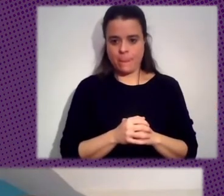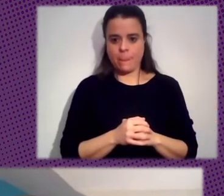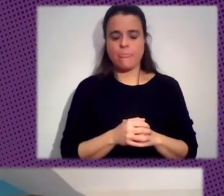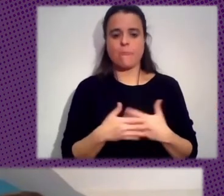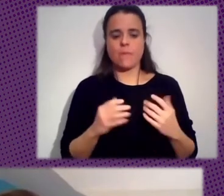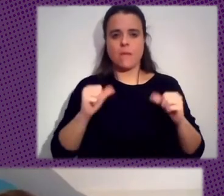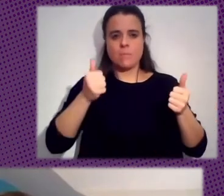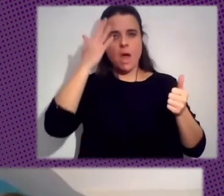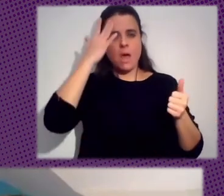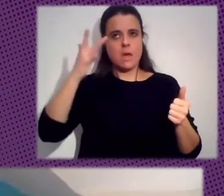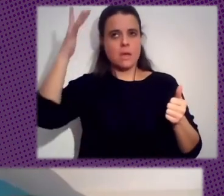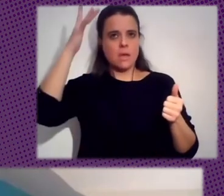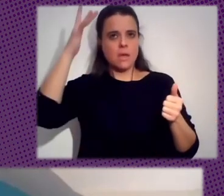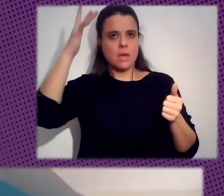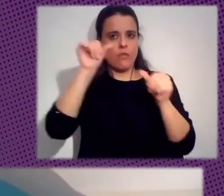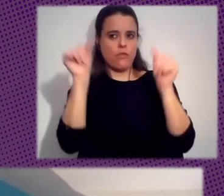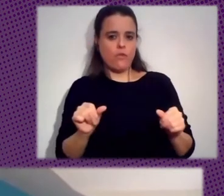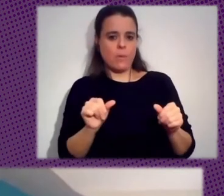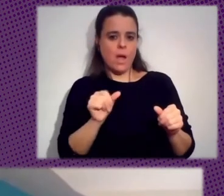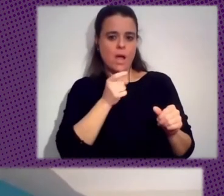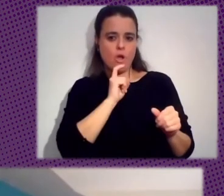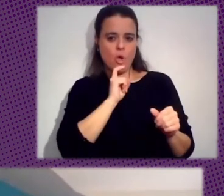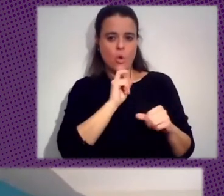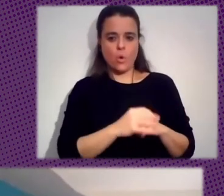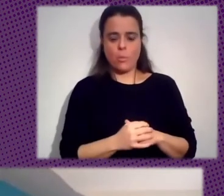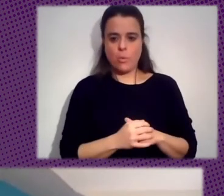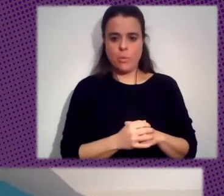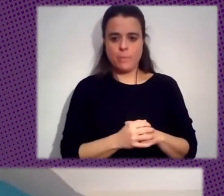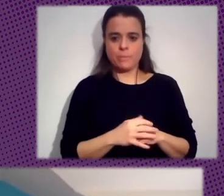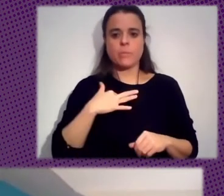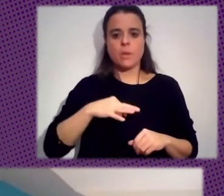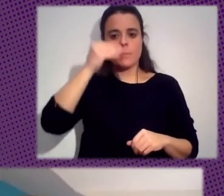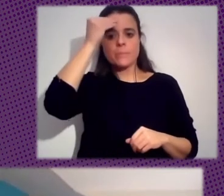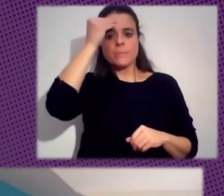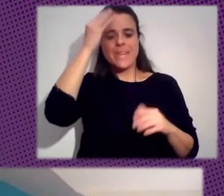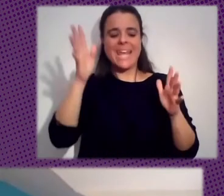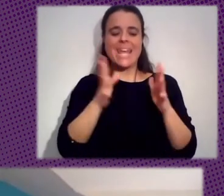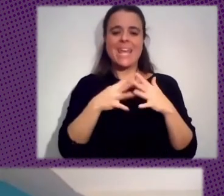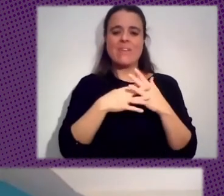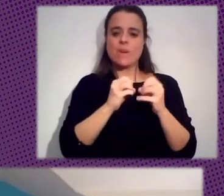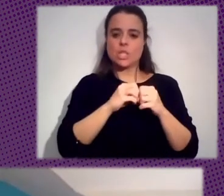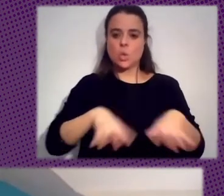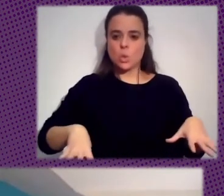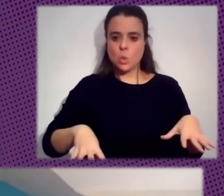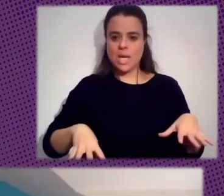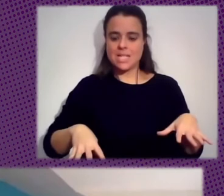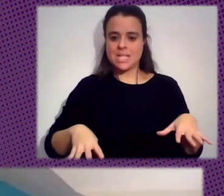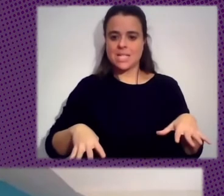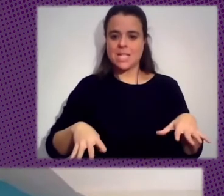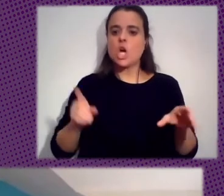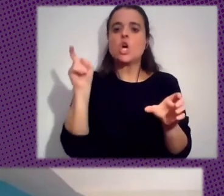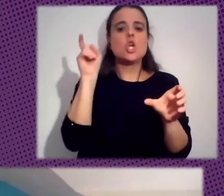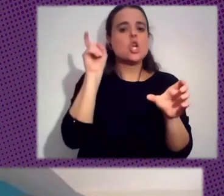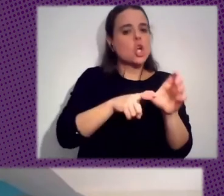Imaginarlas Pero Podemos Pensar Tal Vez Sobre Infraestructuras No Alineadas Apps No Alineadas Plataformas